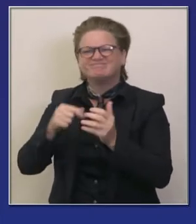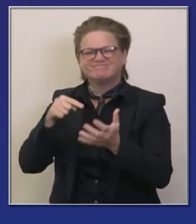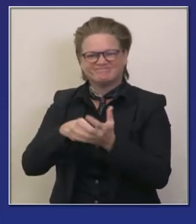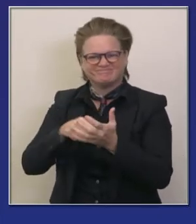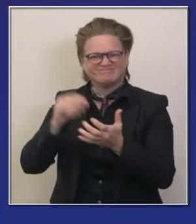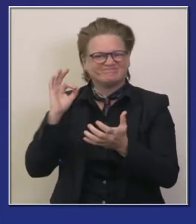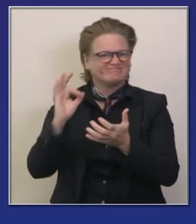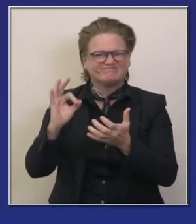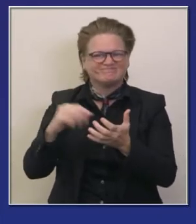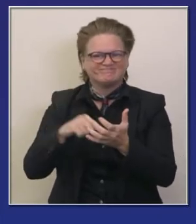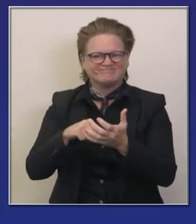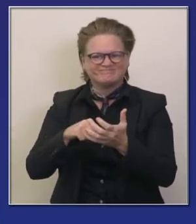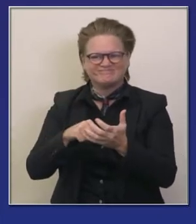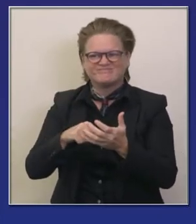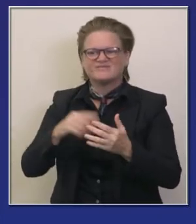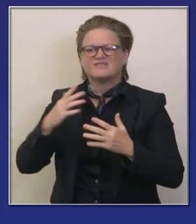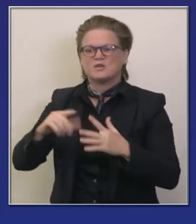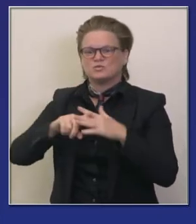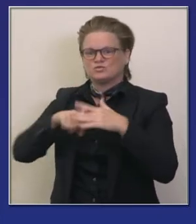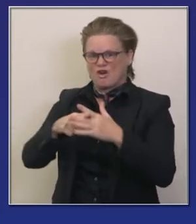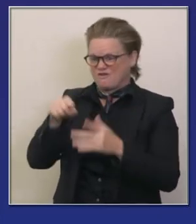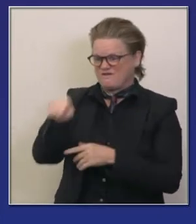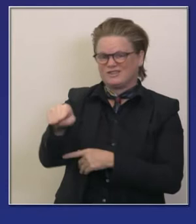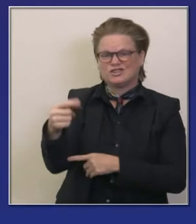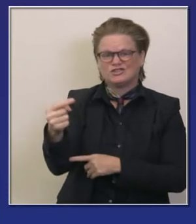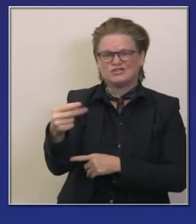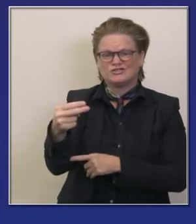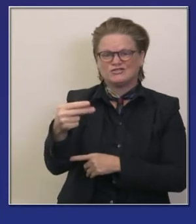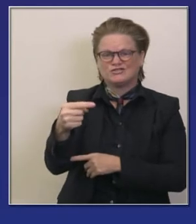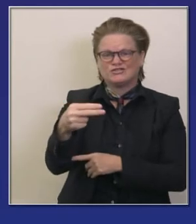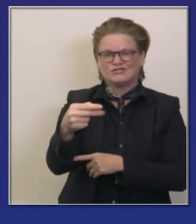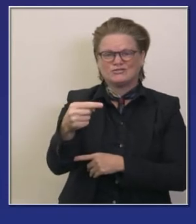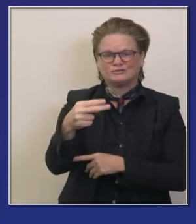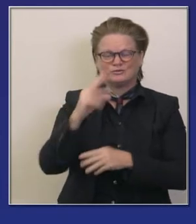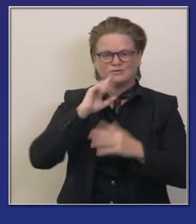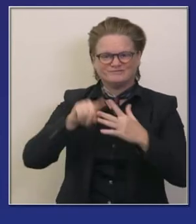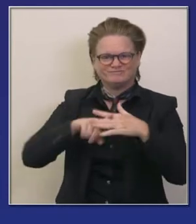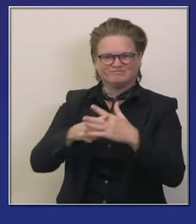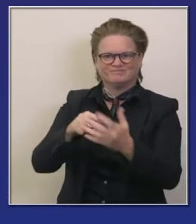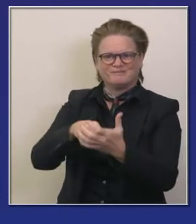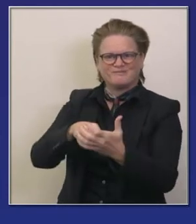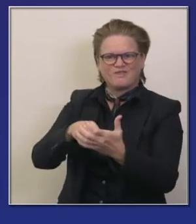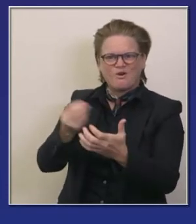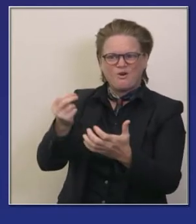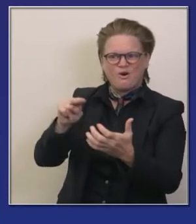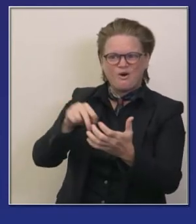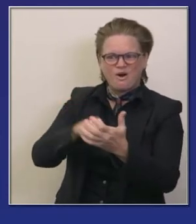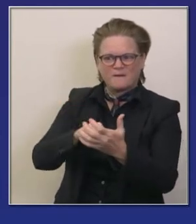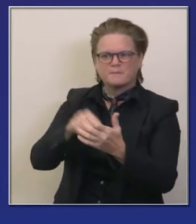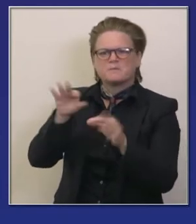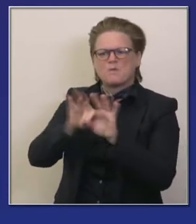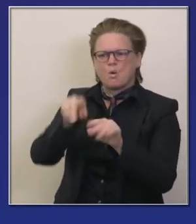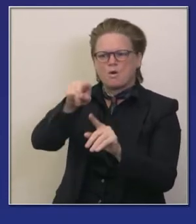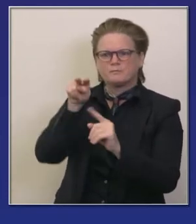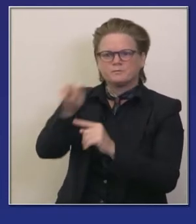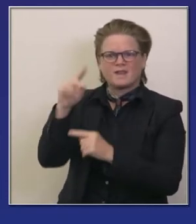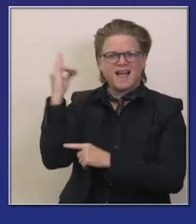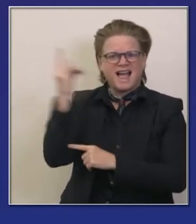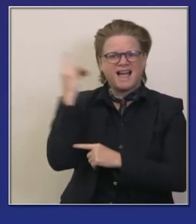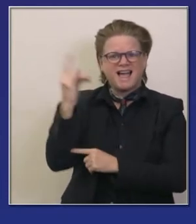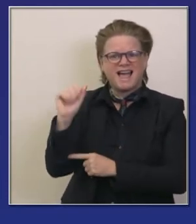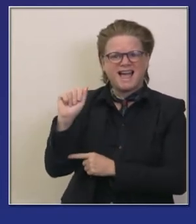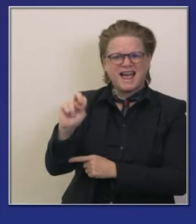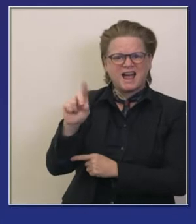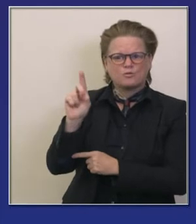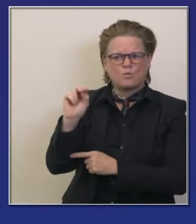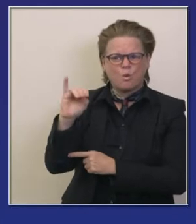tecnología estará disponible este jueves hay dos plataformas apple y google android la